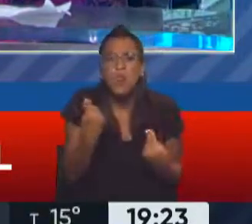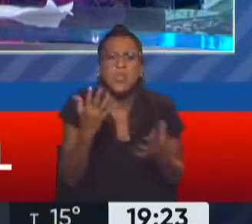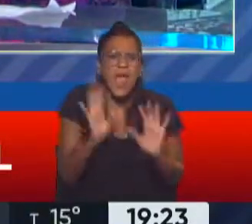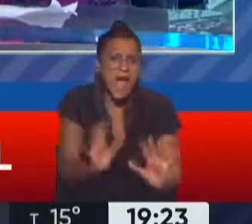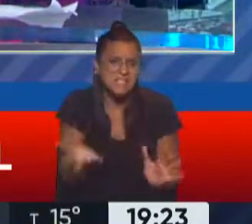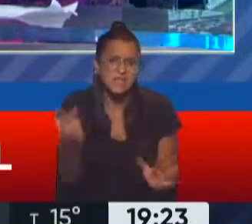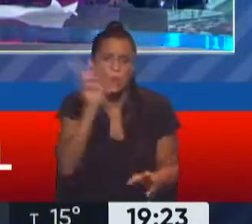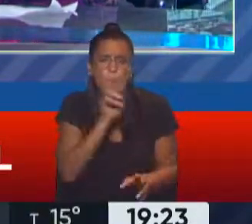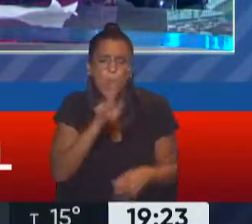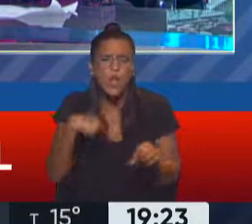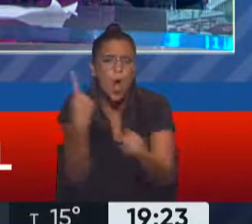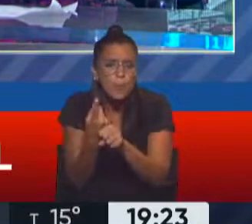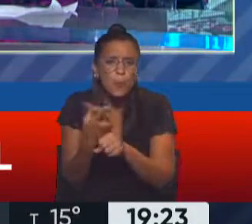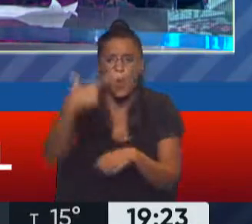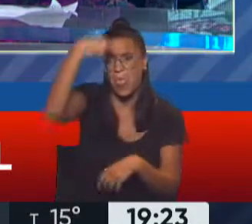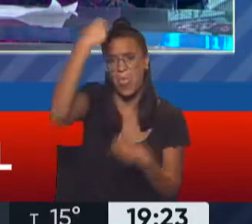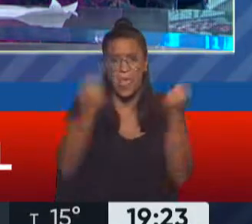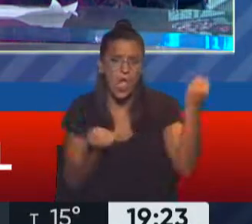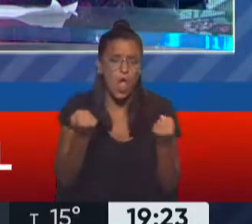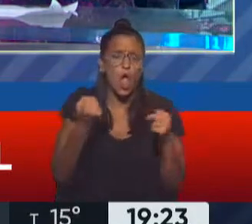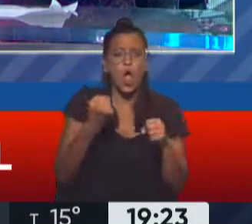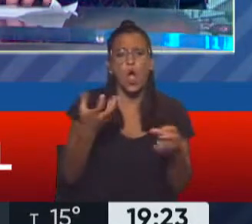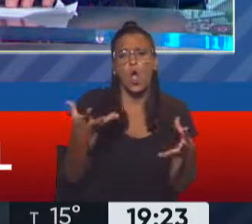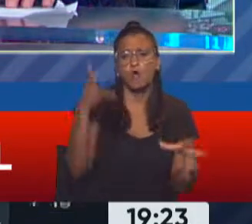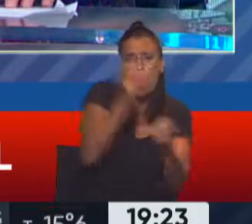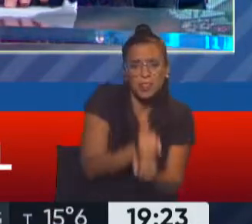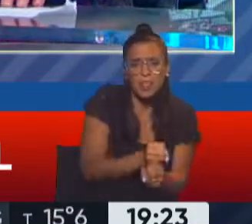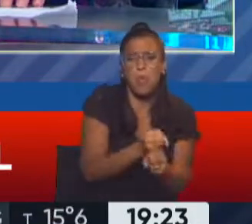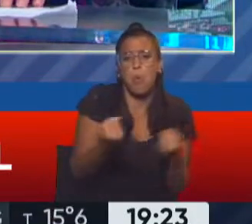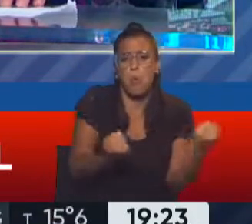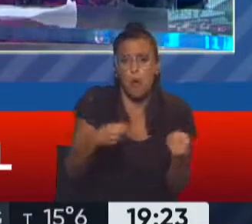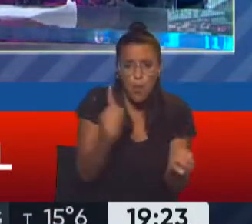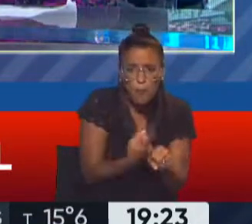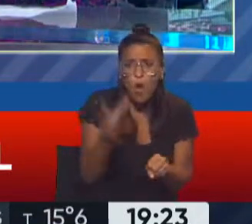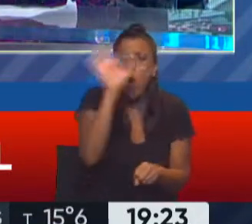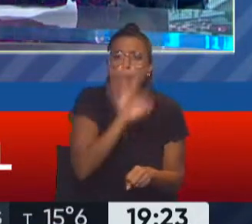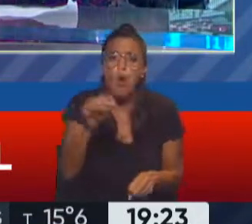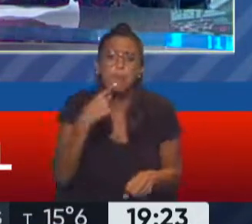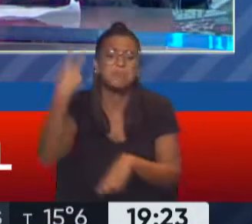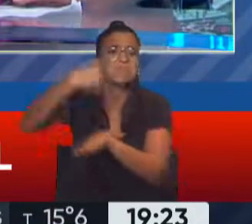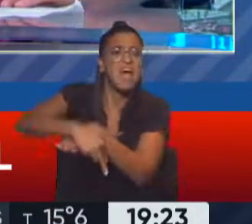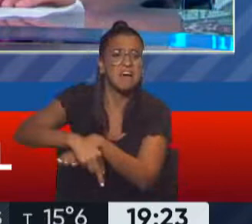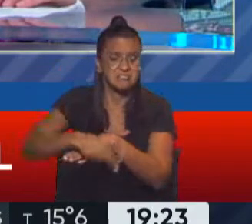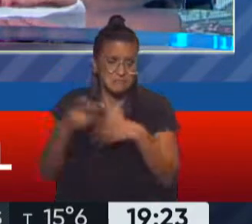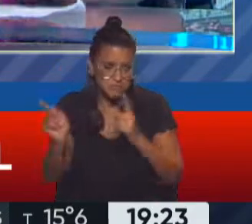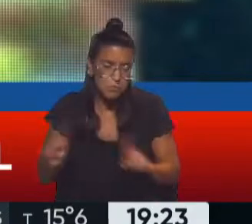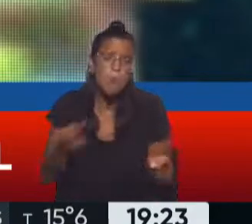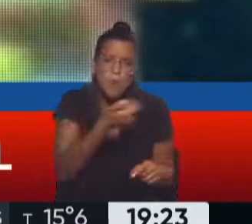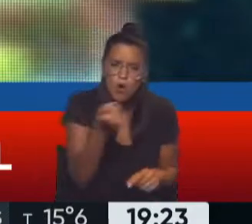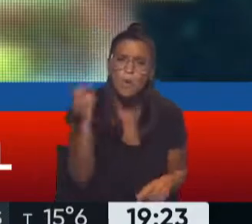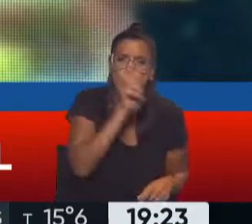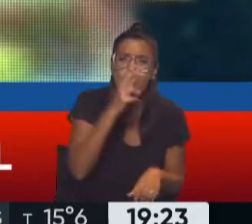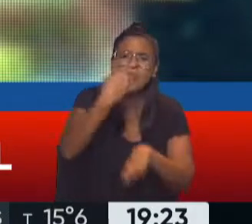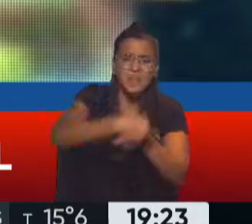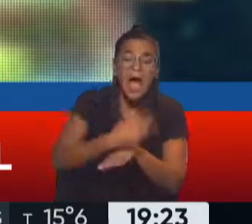cual las mujeres no podamos ser conductoras de colectivos y no podamos ser conductoras de taxis, por ejemplo. Exacto. Hay muy pocas mujeres